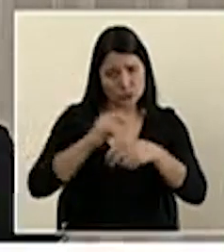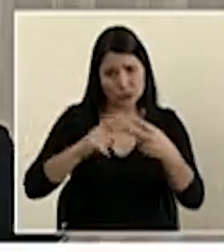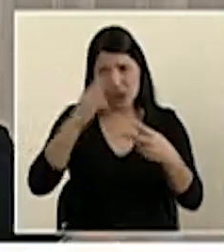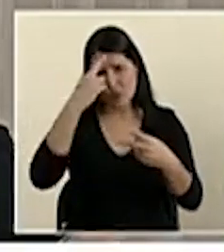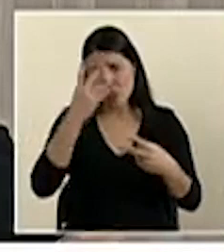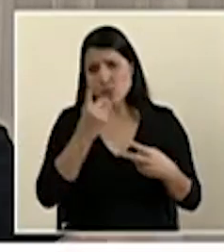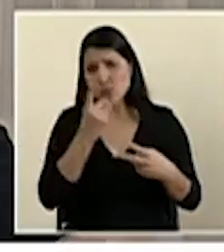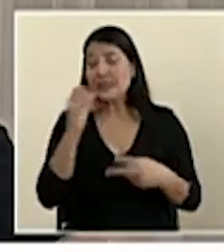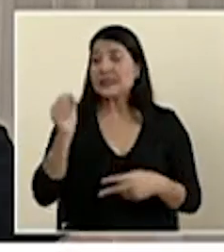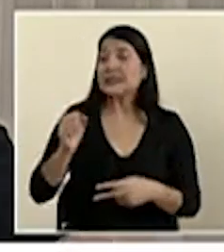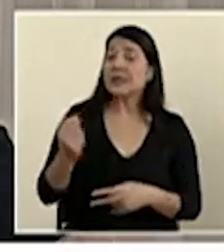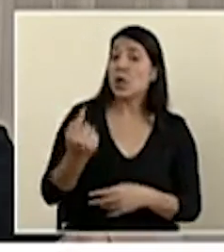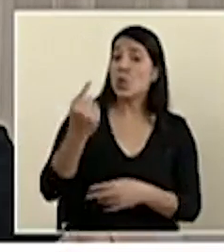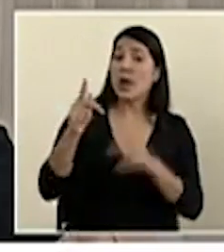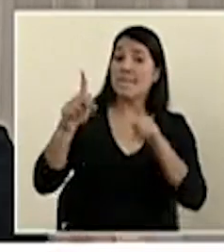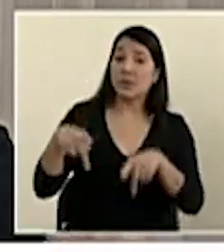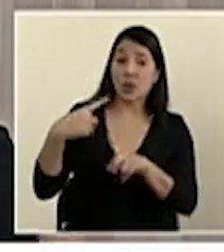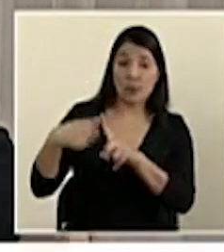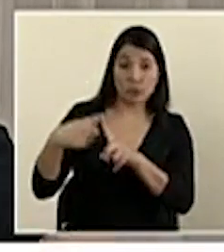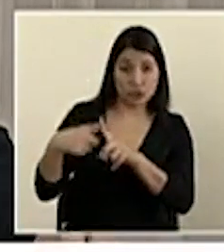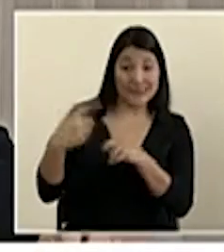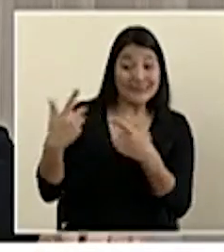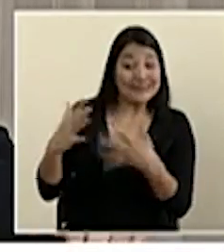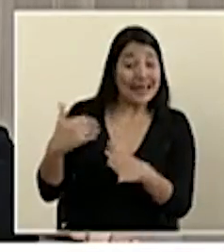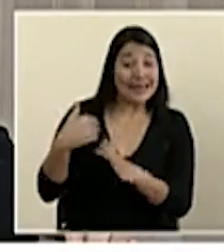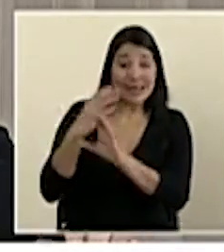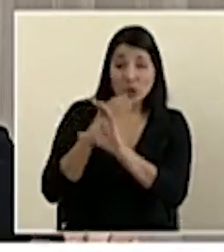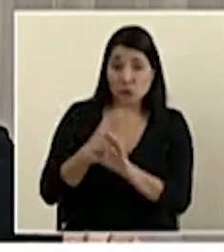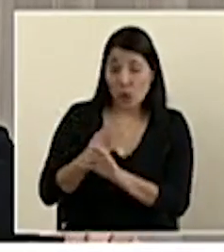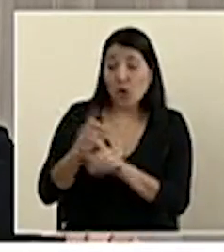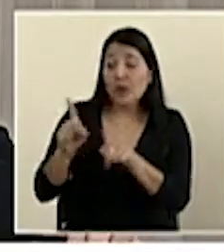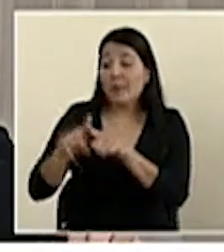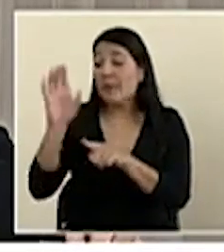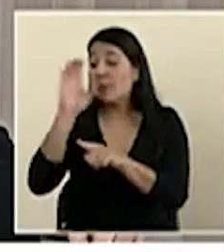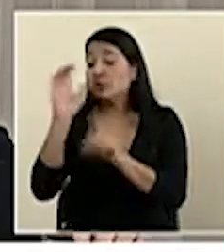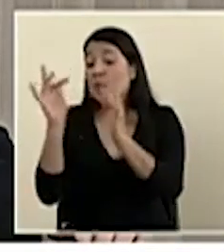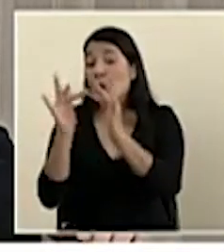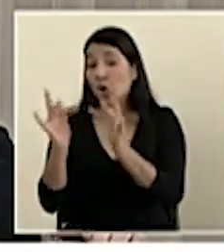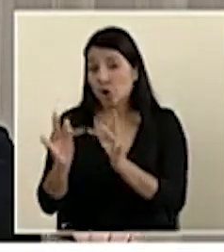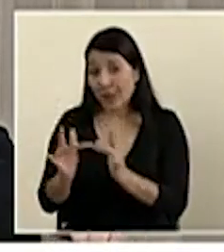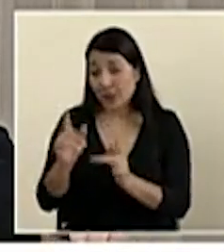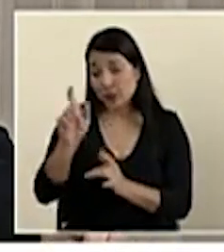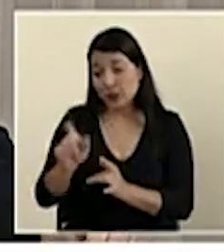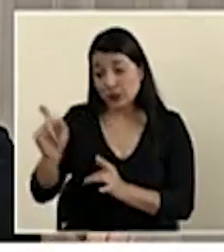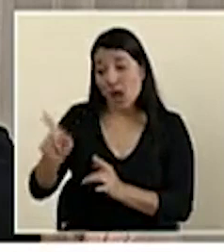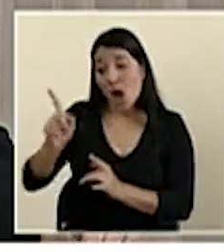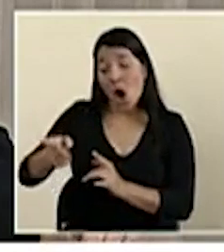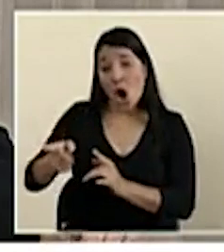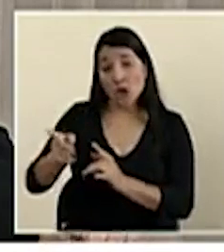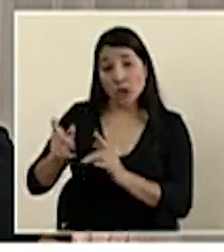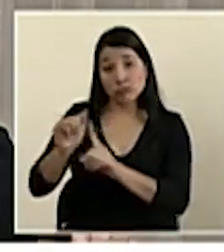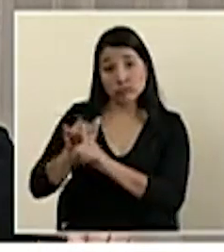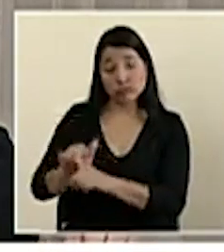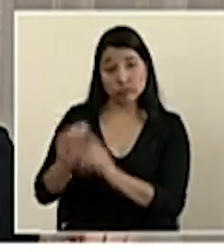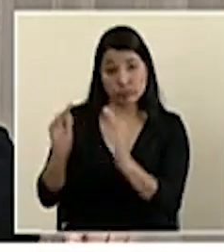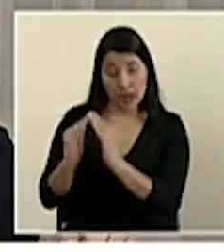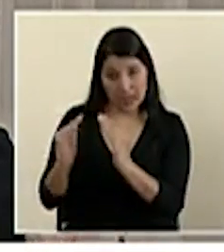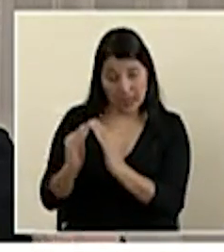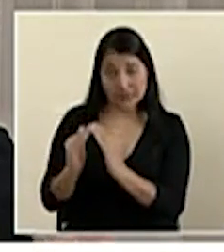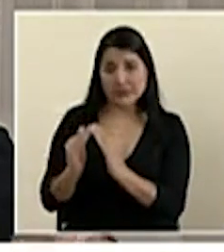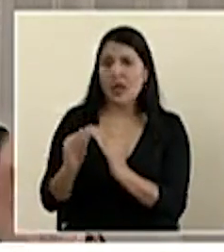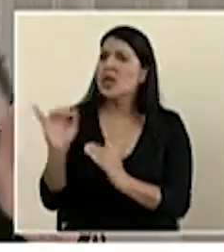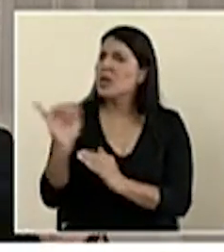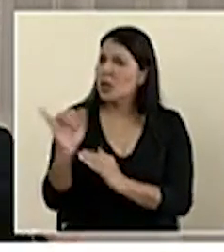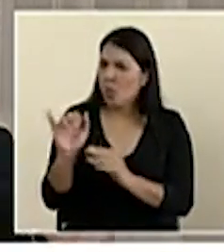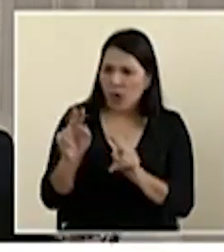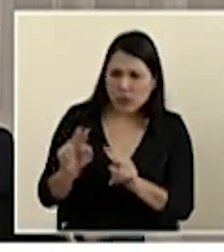un caso positivo, el cual ya se encuentra con todas las medidas y rastreo de los contactos cercanos para hacerlo correspondiente con las órdenes sanitarias y el seguimiento también que se le está dando